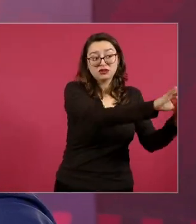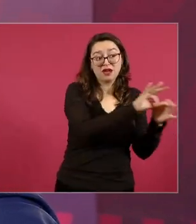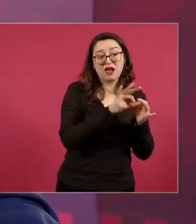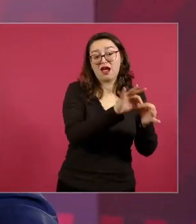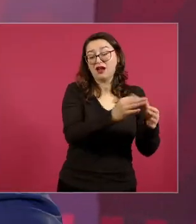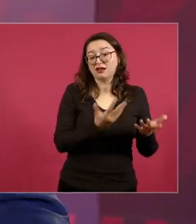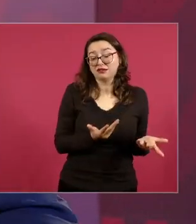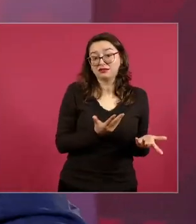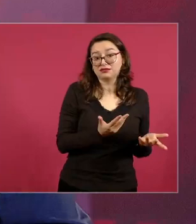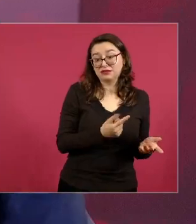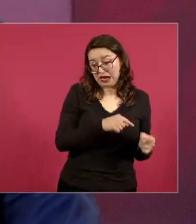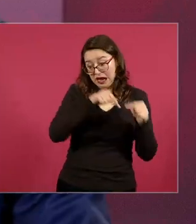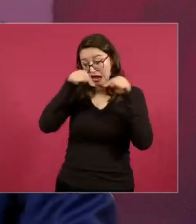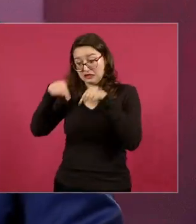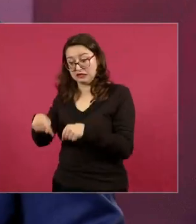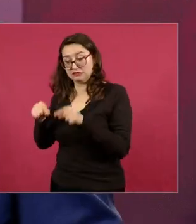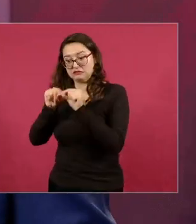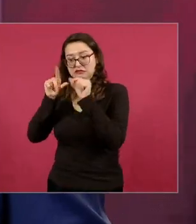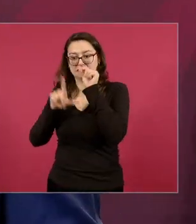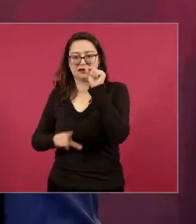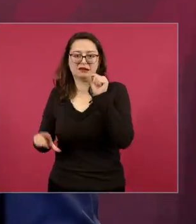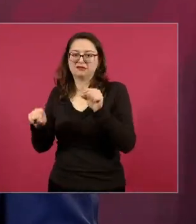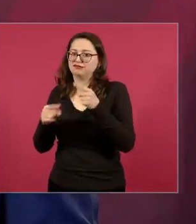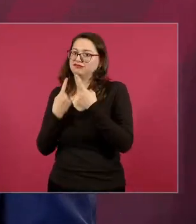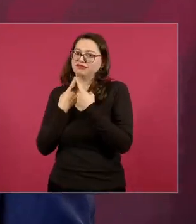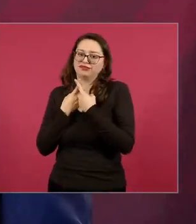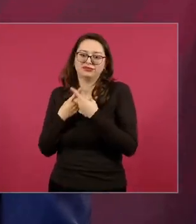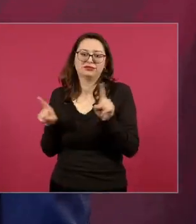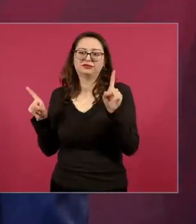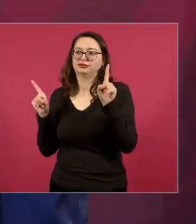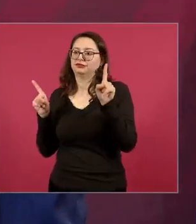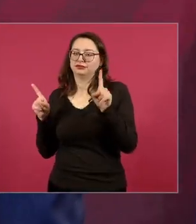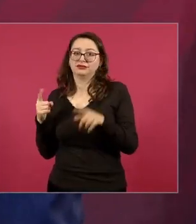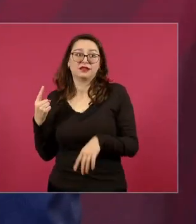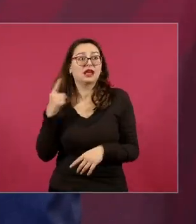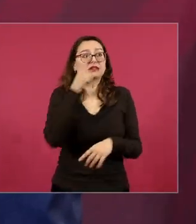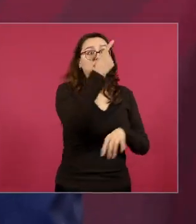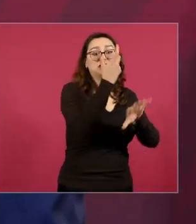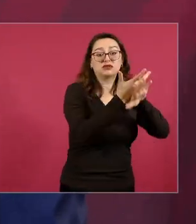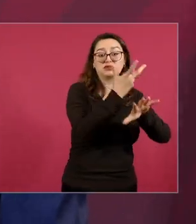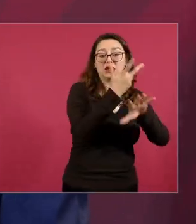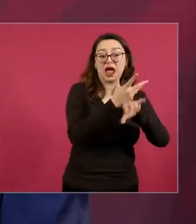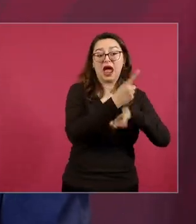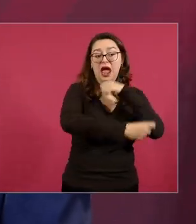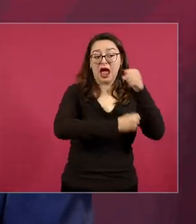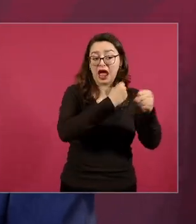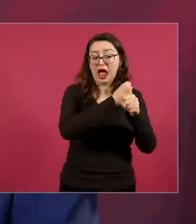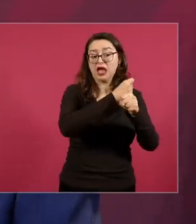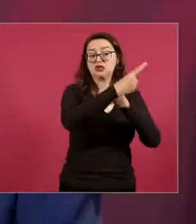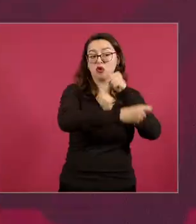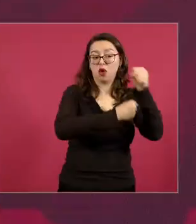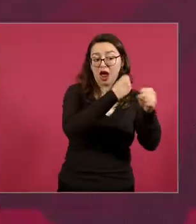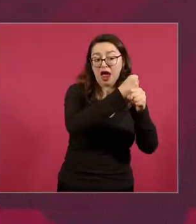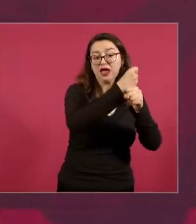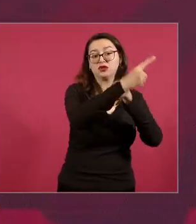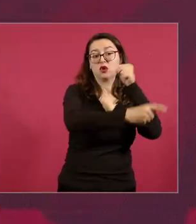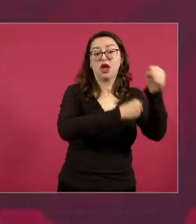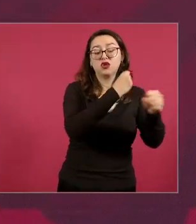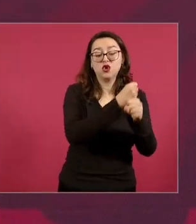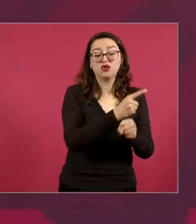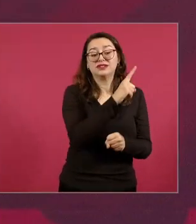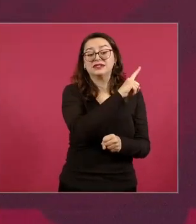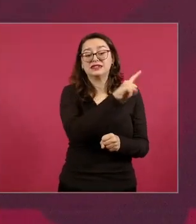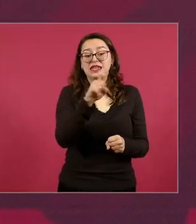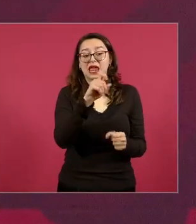el que pierdan la vida cien mil jóvenes cada año por el